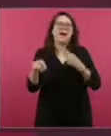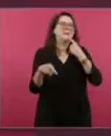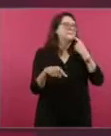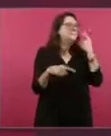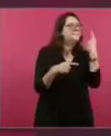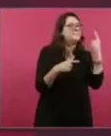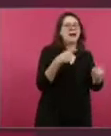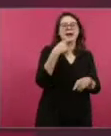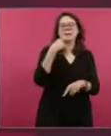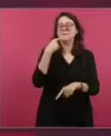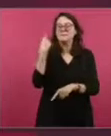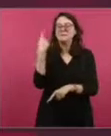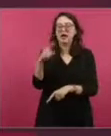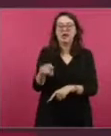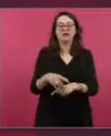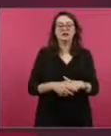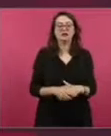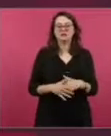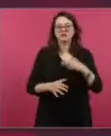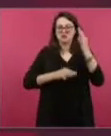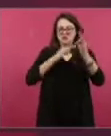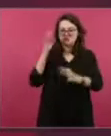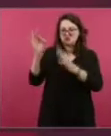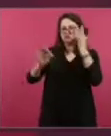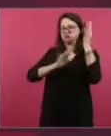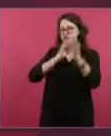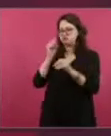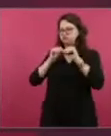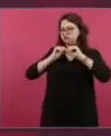Y las campañas,